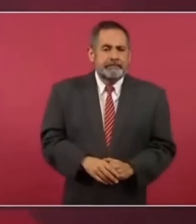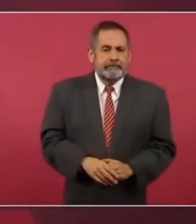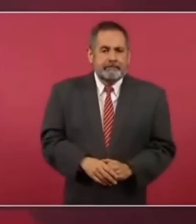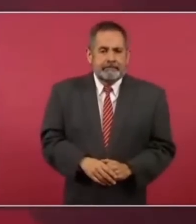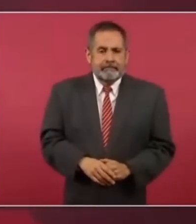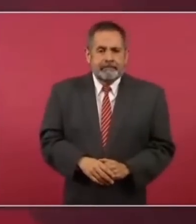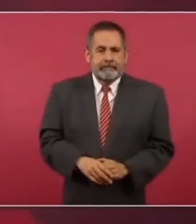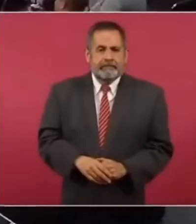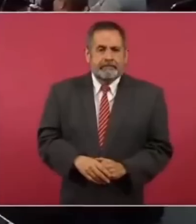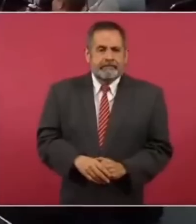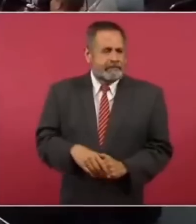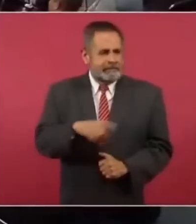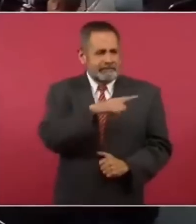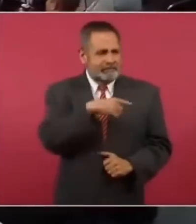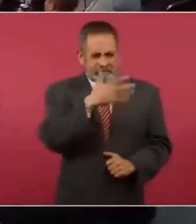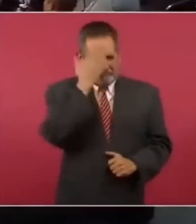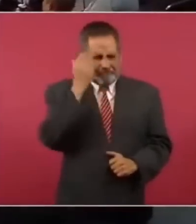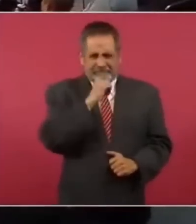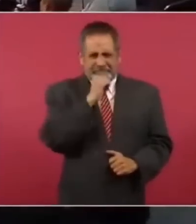nada